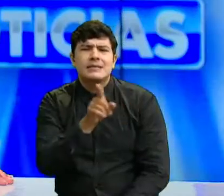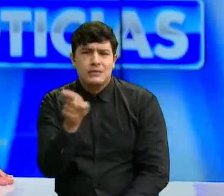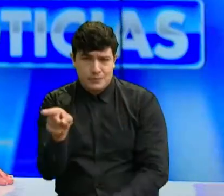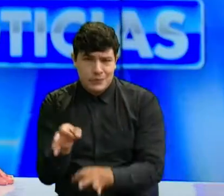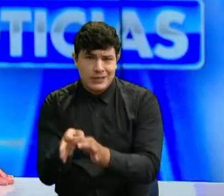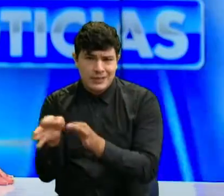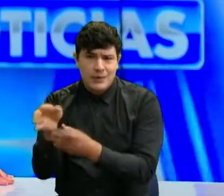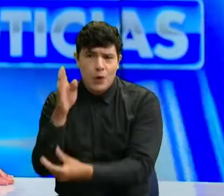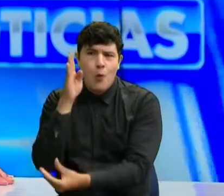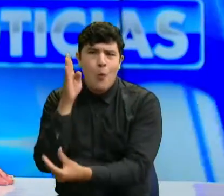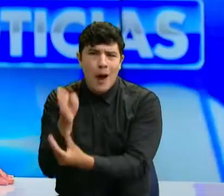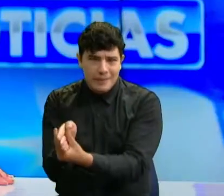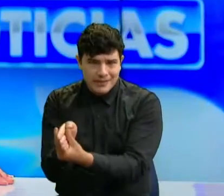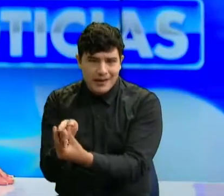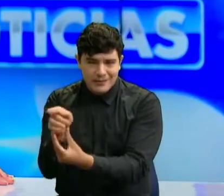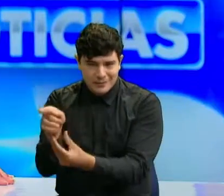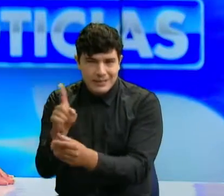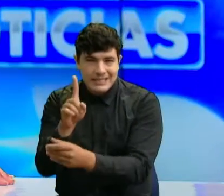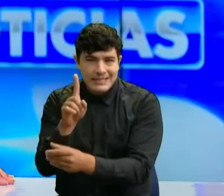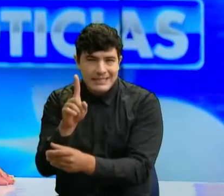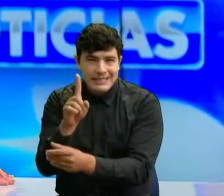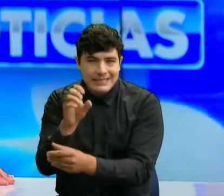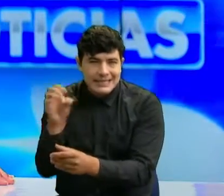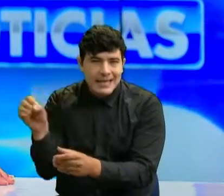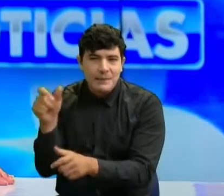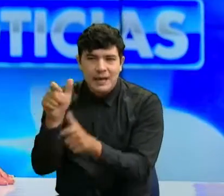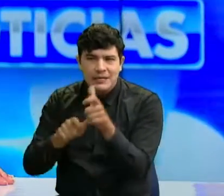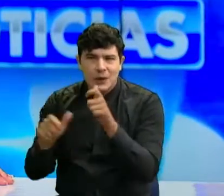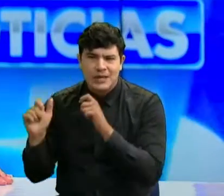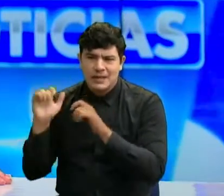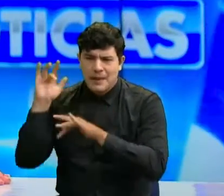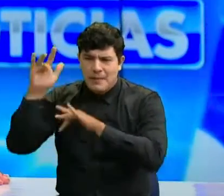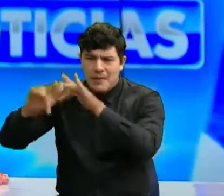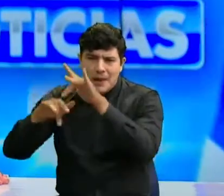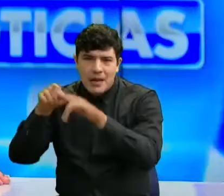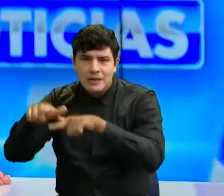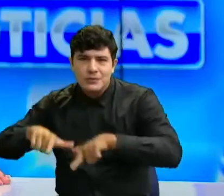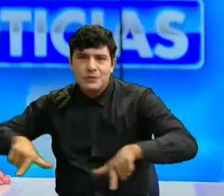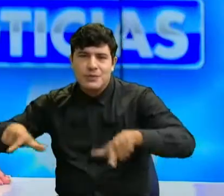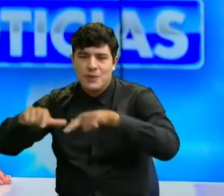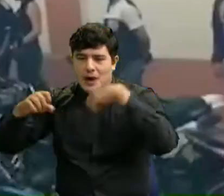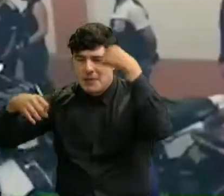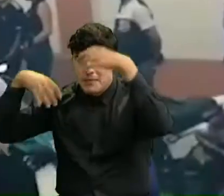de jóvenes generaron caos durante el sepelio de dos motociclistas.